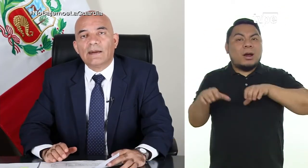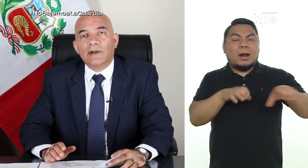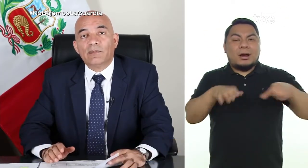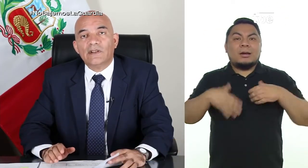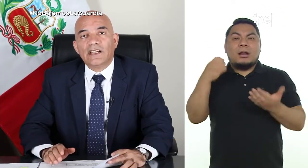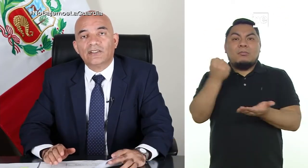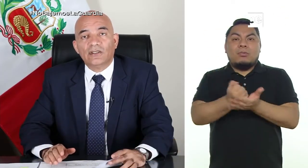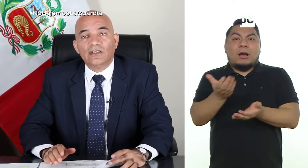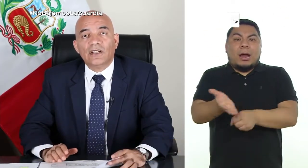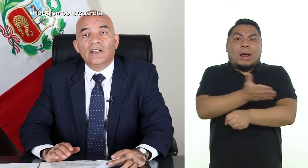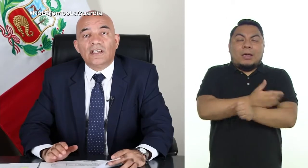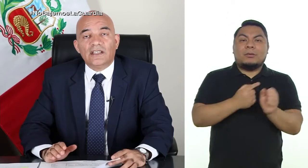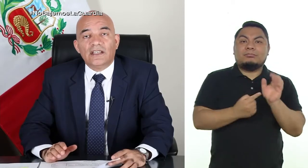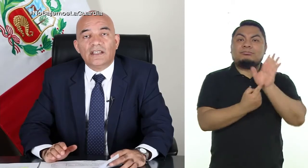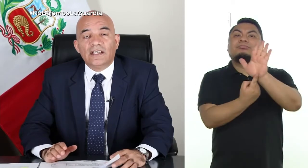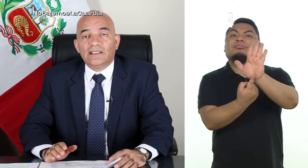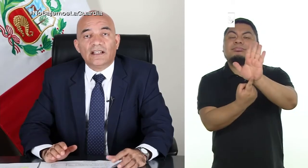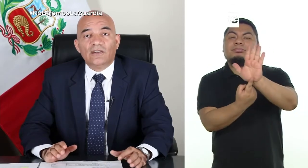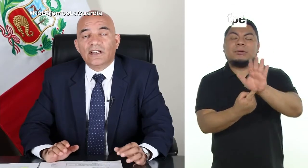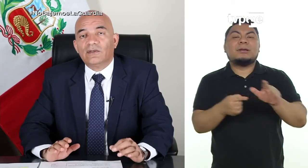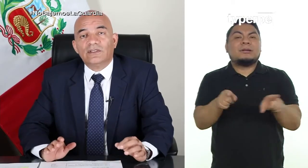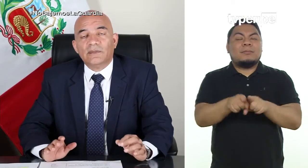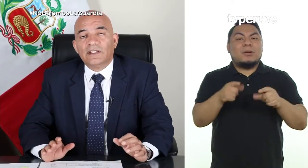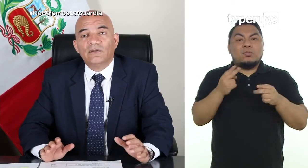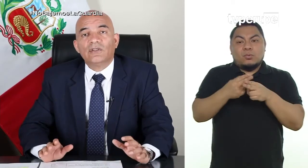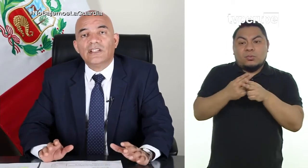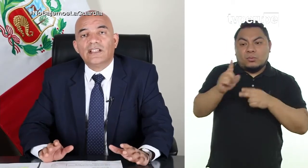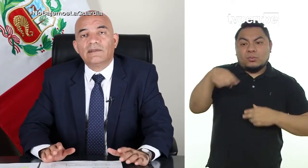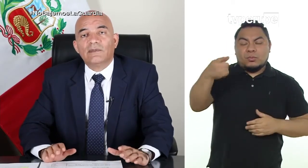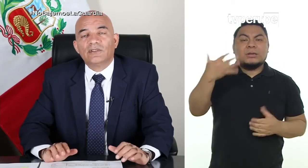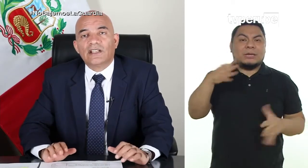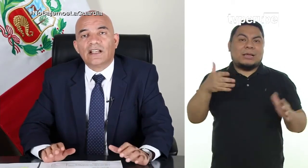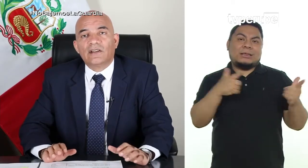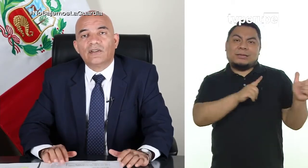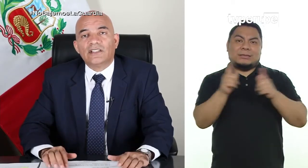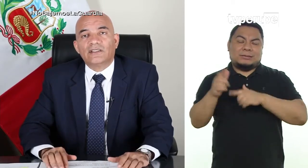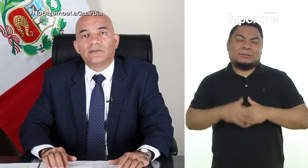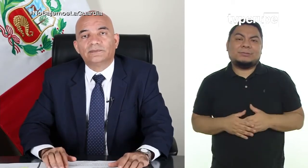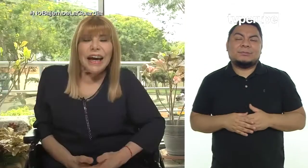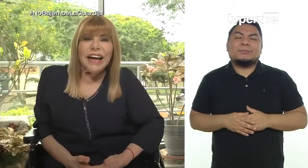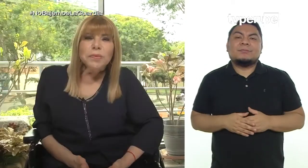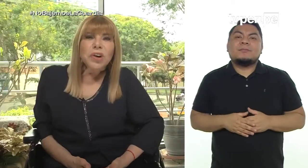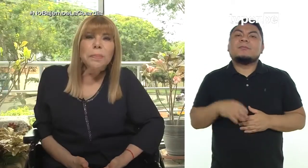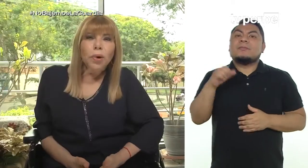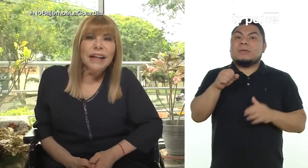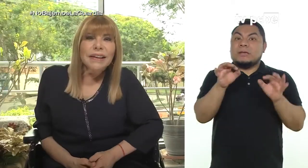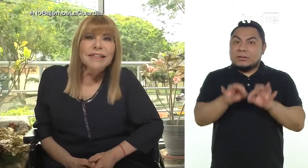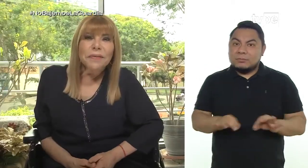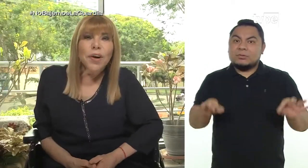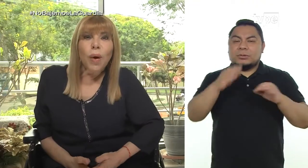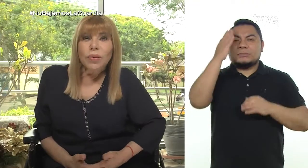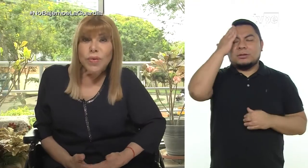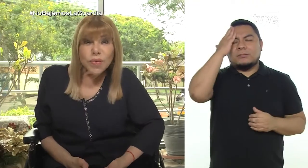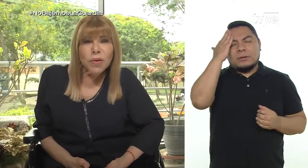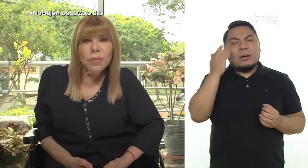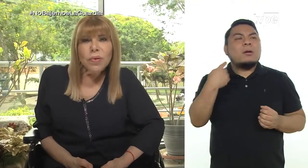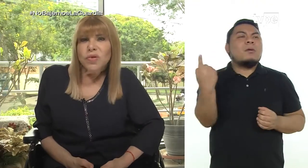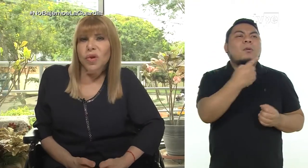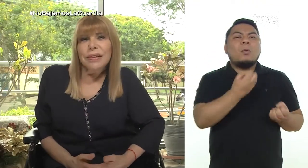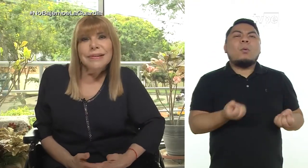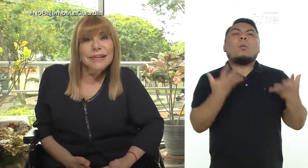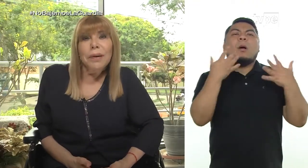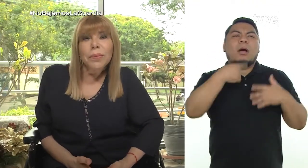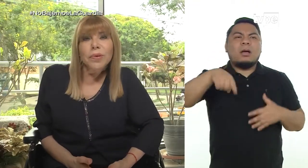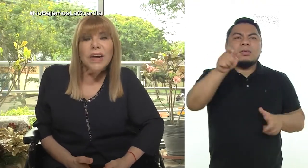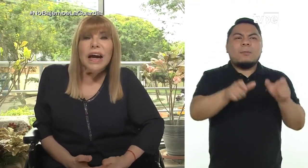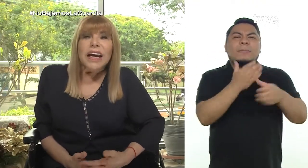realizar la prepublicación y es algo que justamente en unos días debemos tenerlo listo. Es muy importante saber cuántos somos,